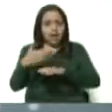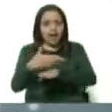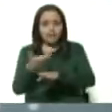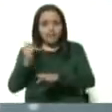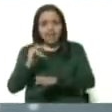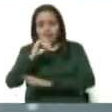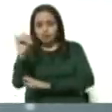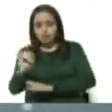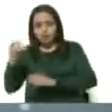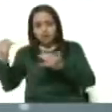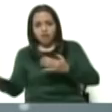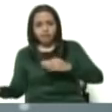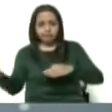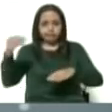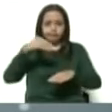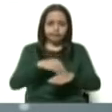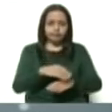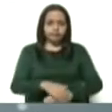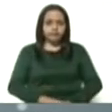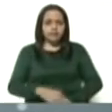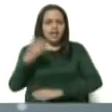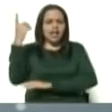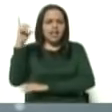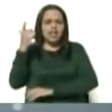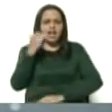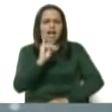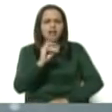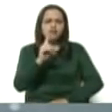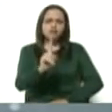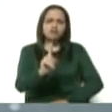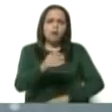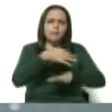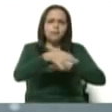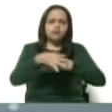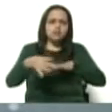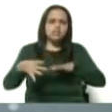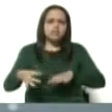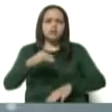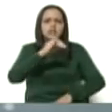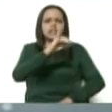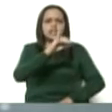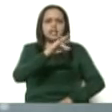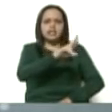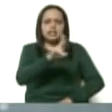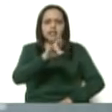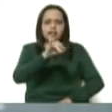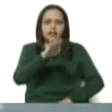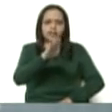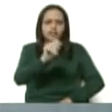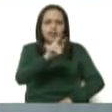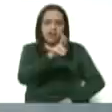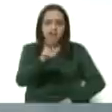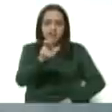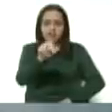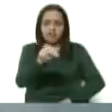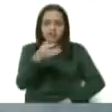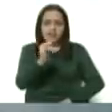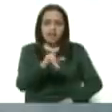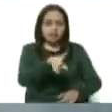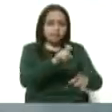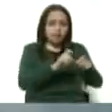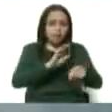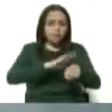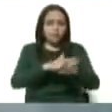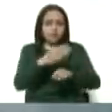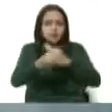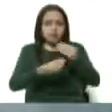En el estado de Ara, tenemos un caso en el municipio de Iribarra, en Santa Rosa. Fue captado porque se hizo un